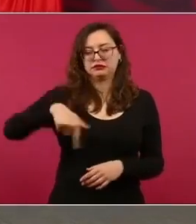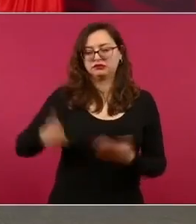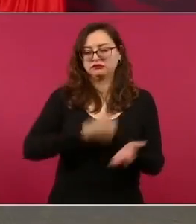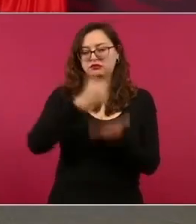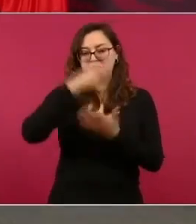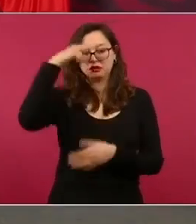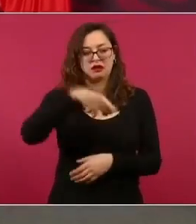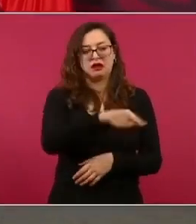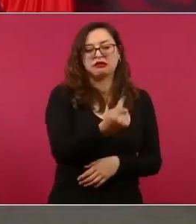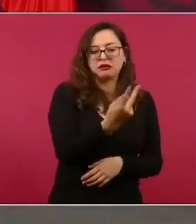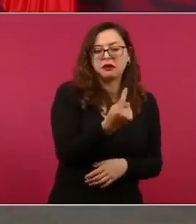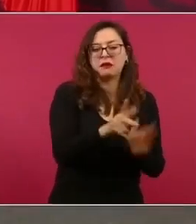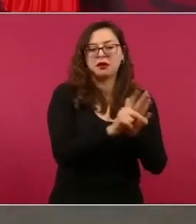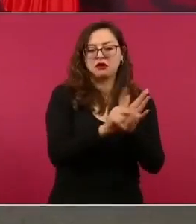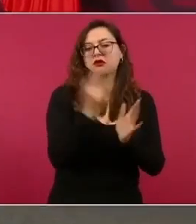nosotros